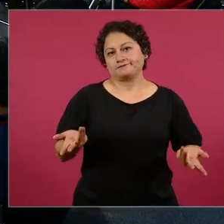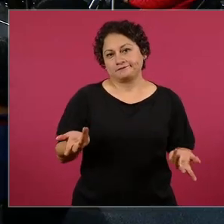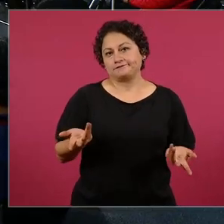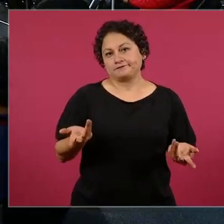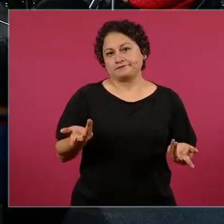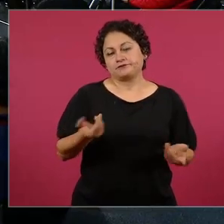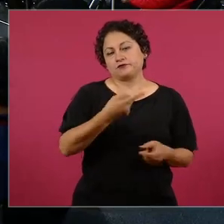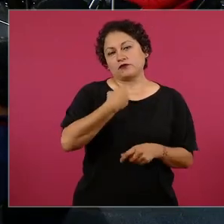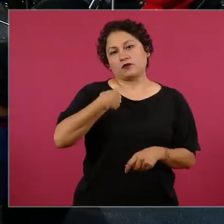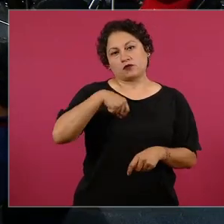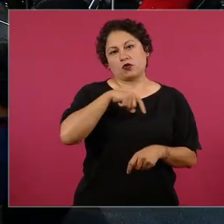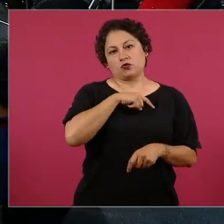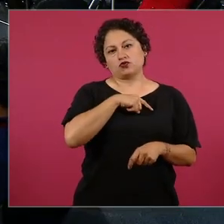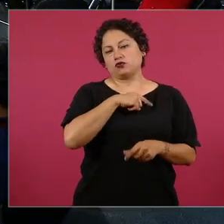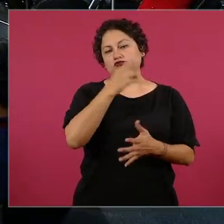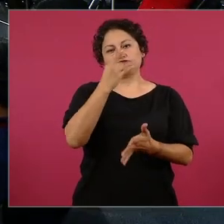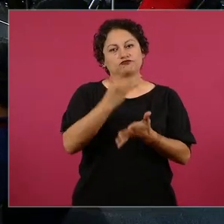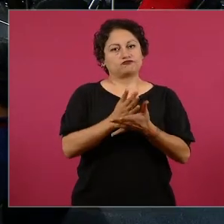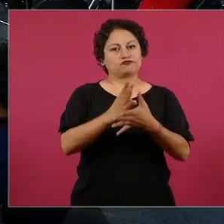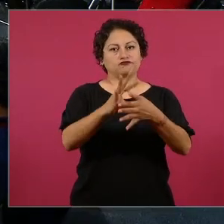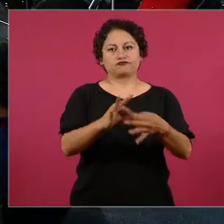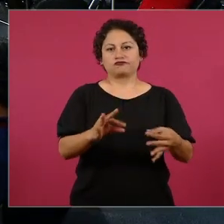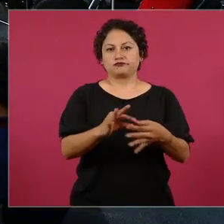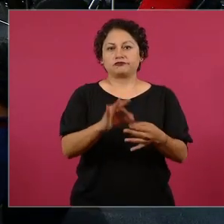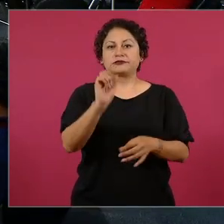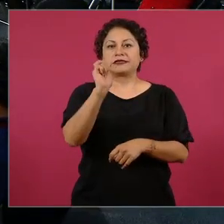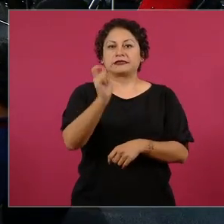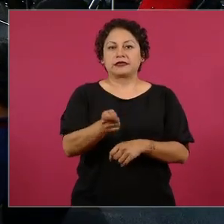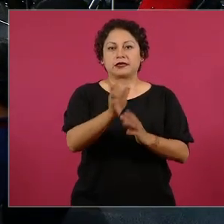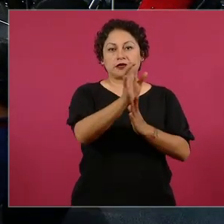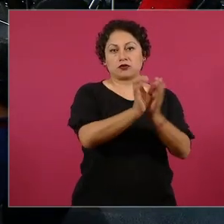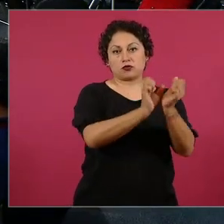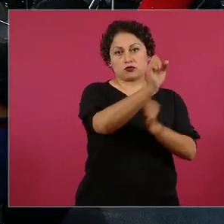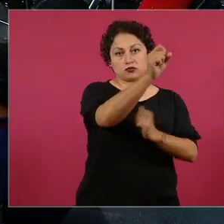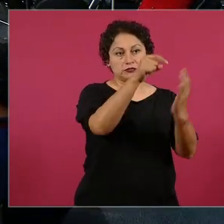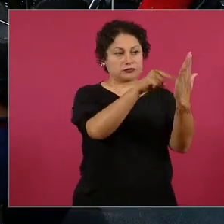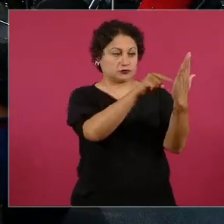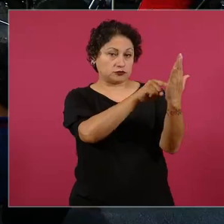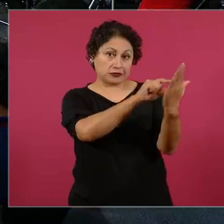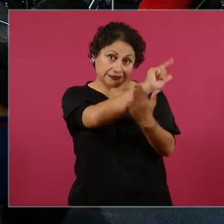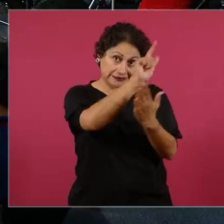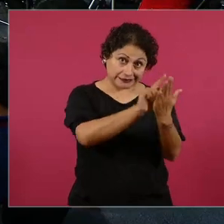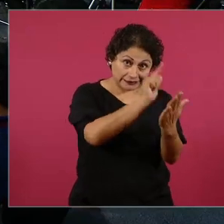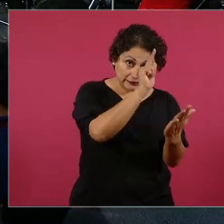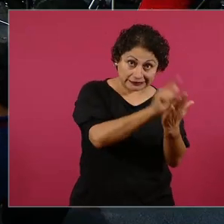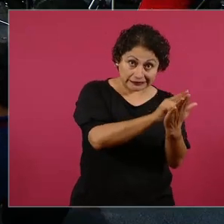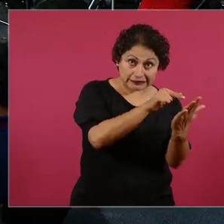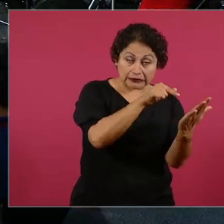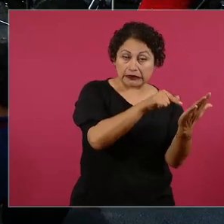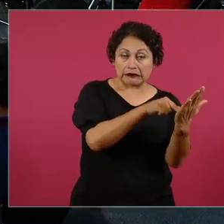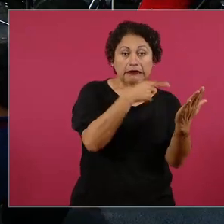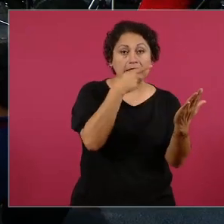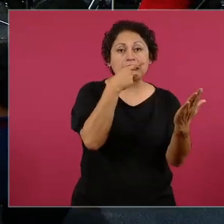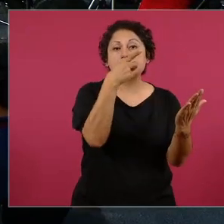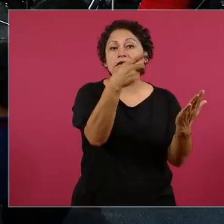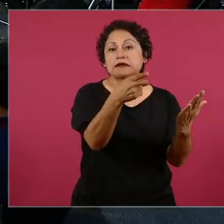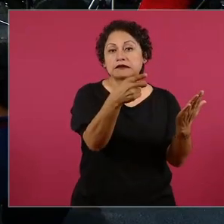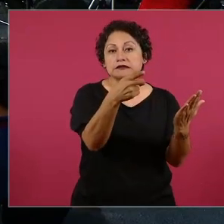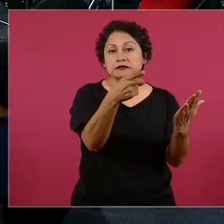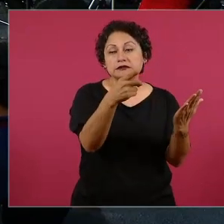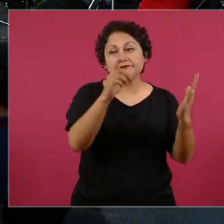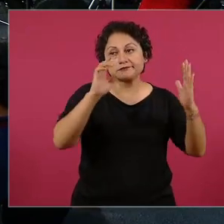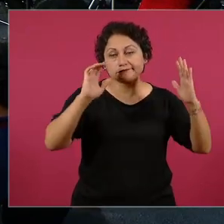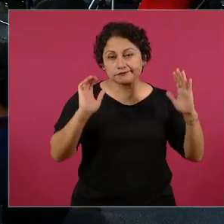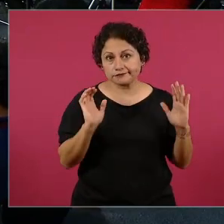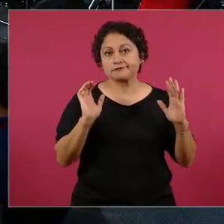apego a lo que se establece en la Constitución, en la ley, pues que ya no